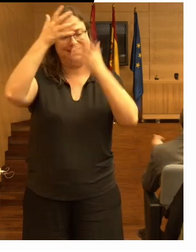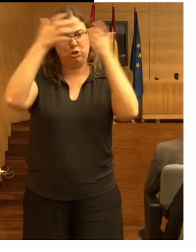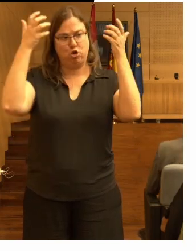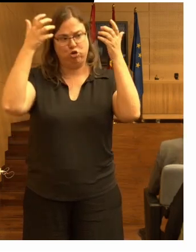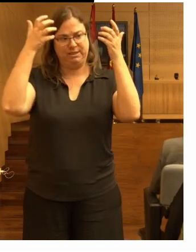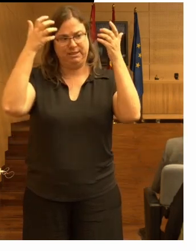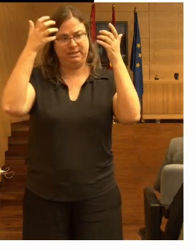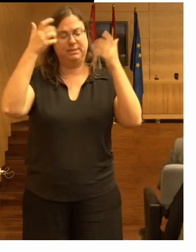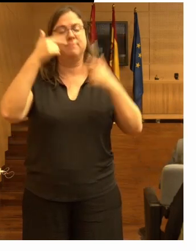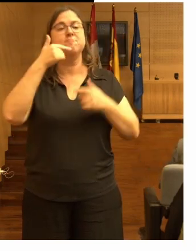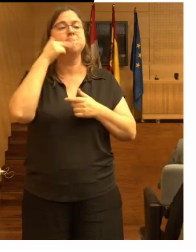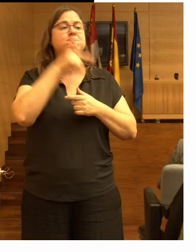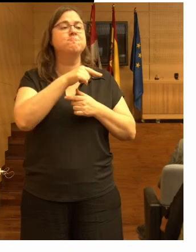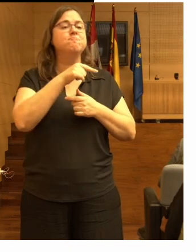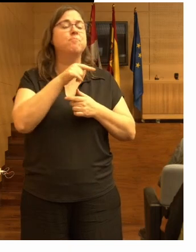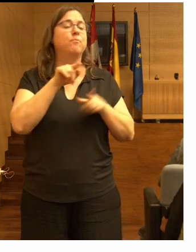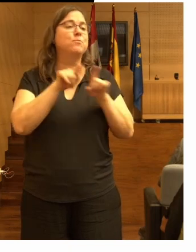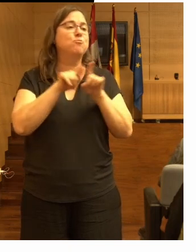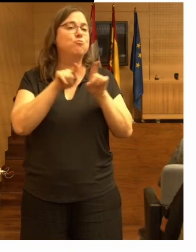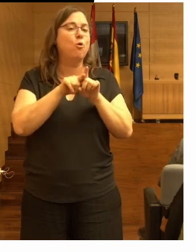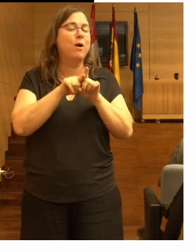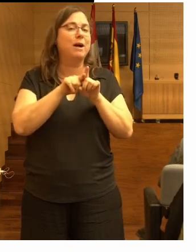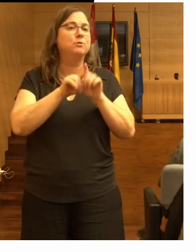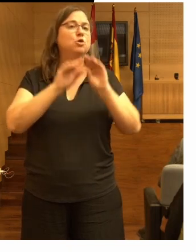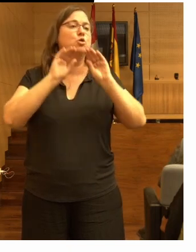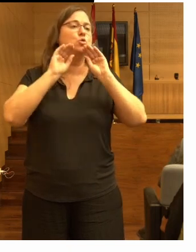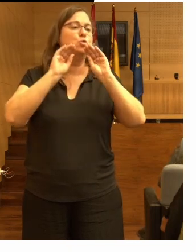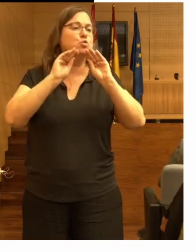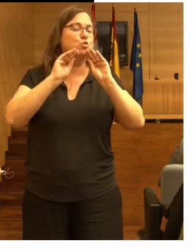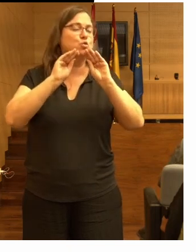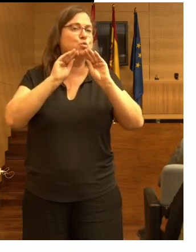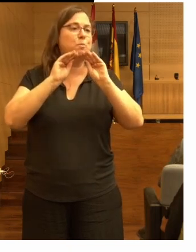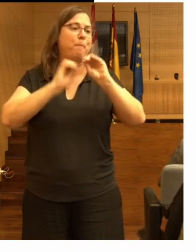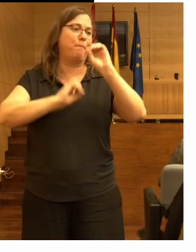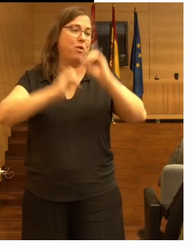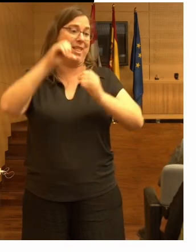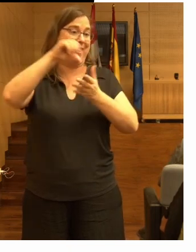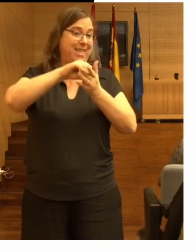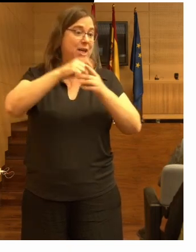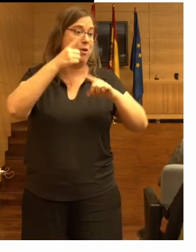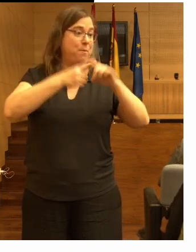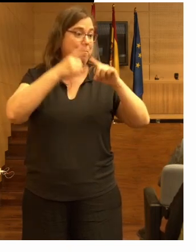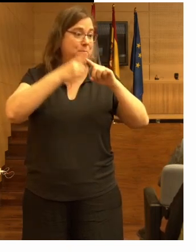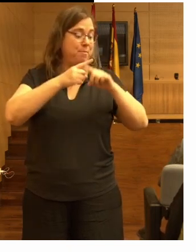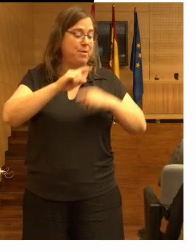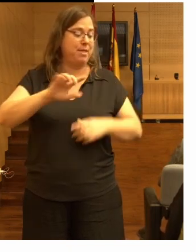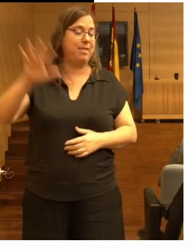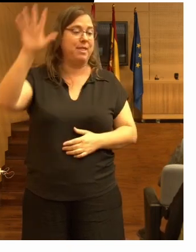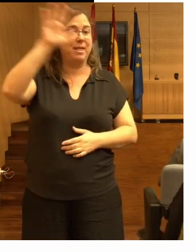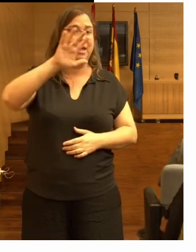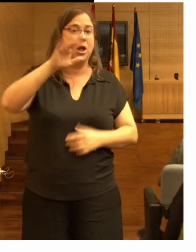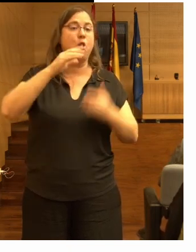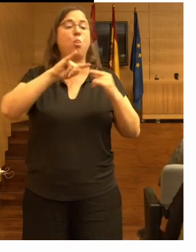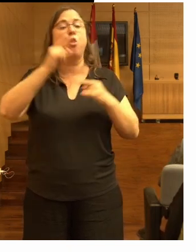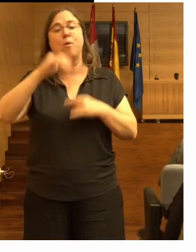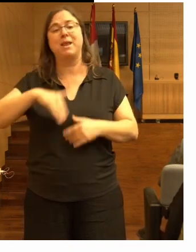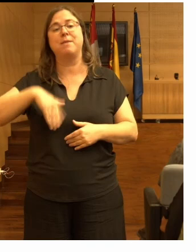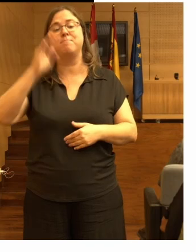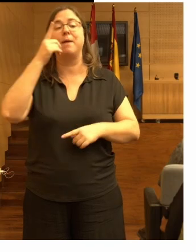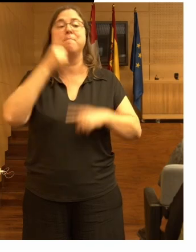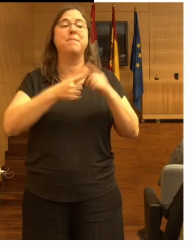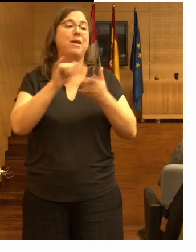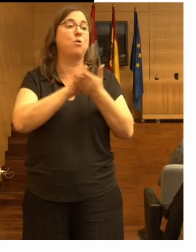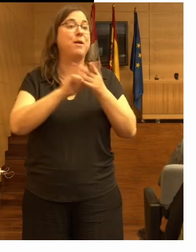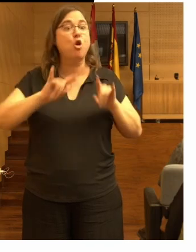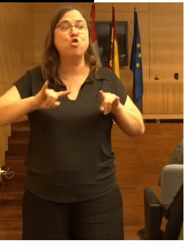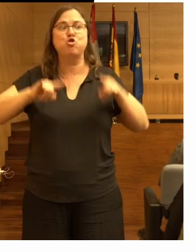aquí tenemos el porcentaje de ese centro la media nacional que es más del doble la media del estado de nueva york que es el doble